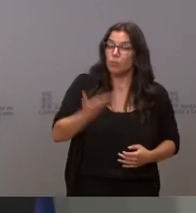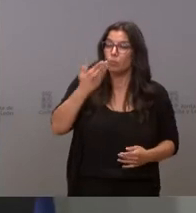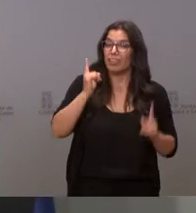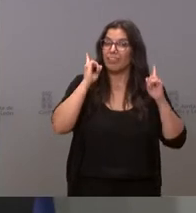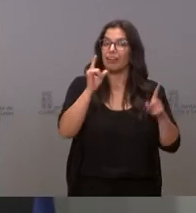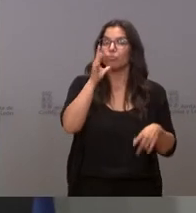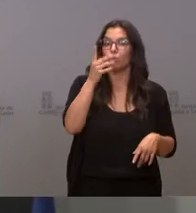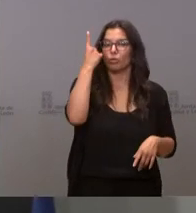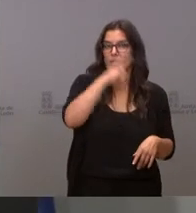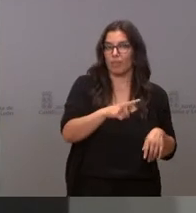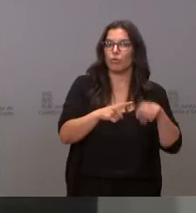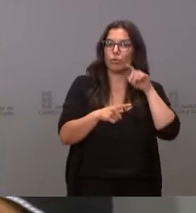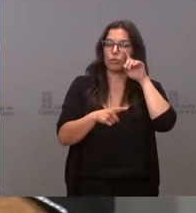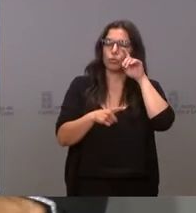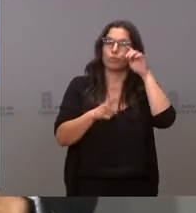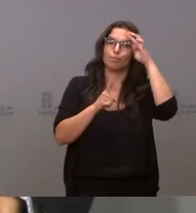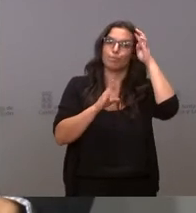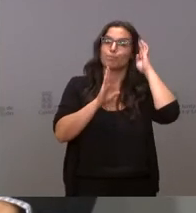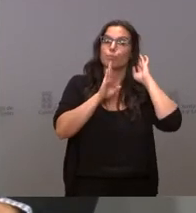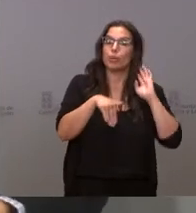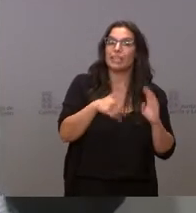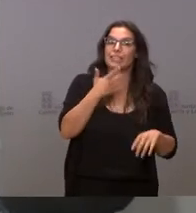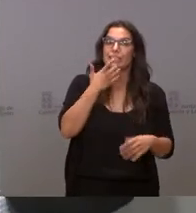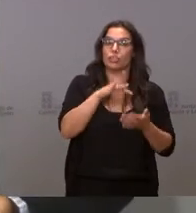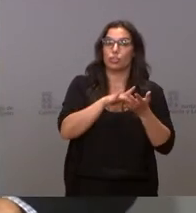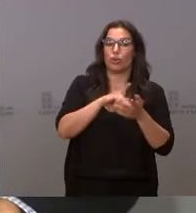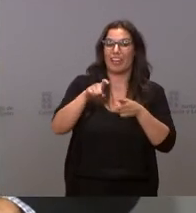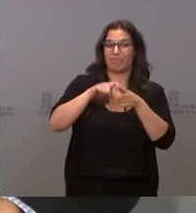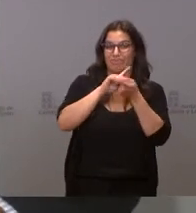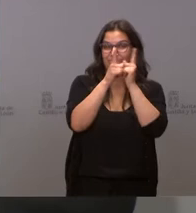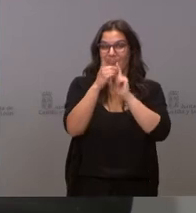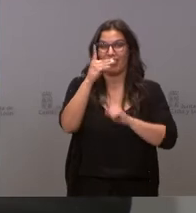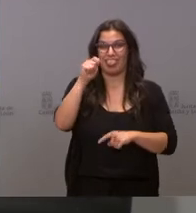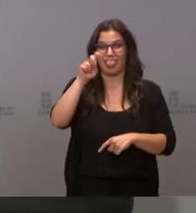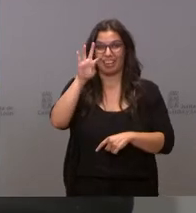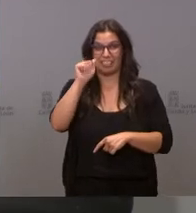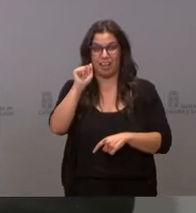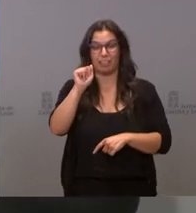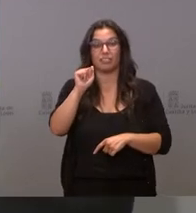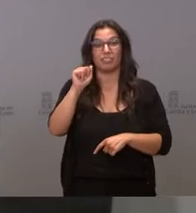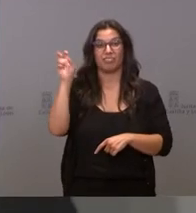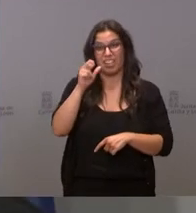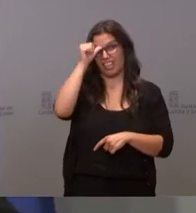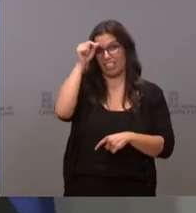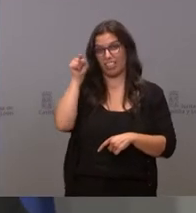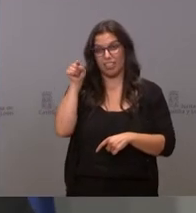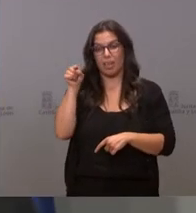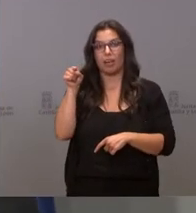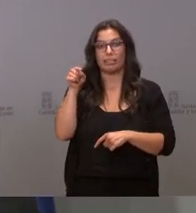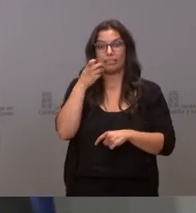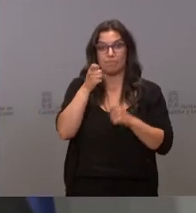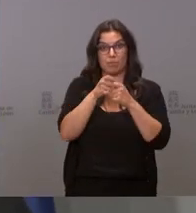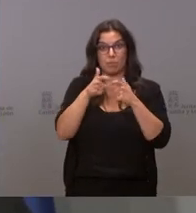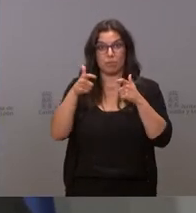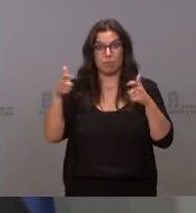que es muy conveniente en el caso de que la variante Delta ocupe todo el espacio, que la